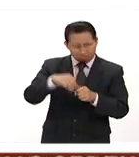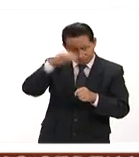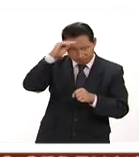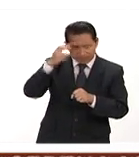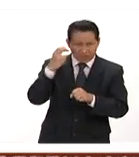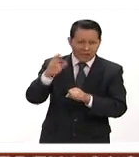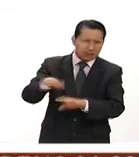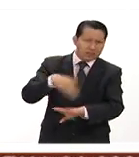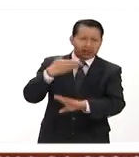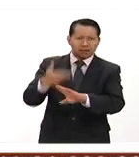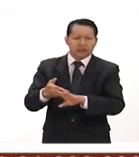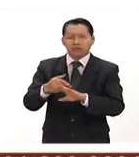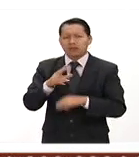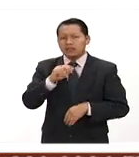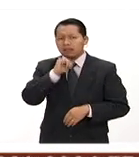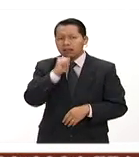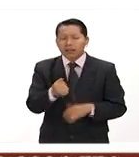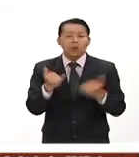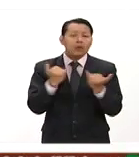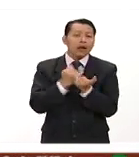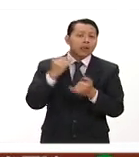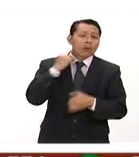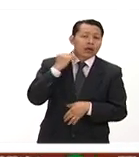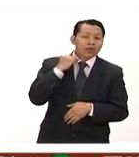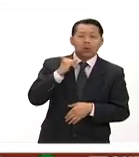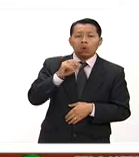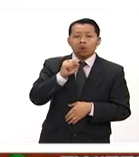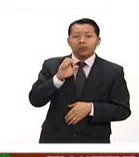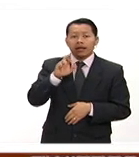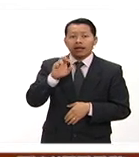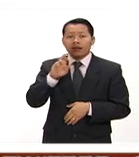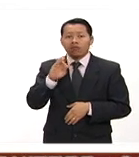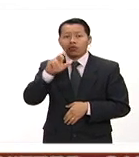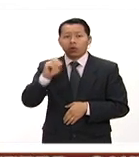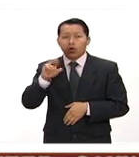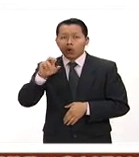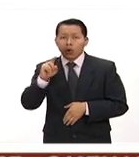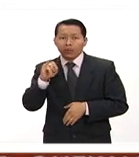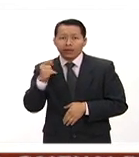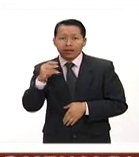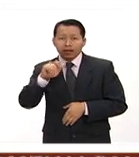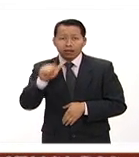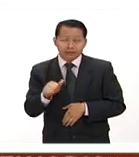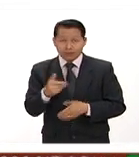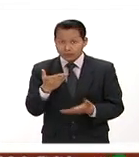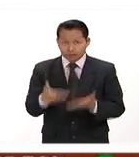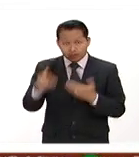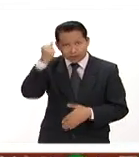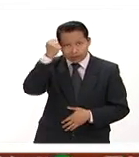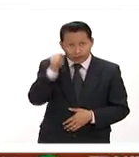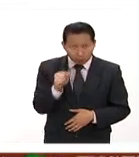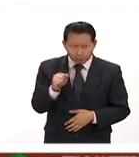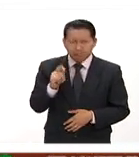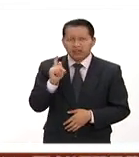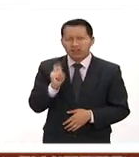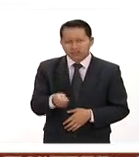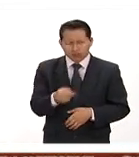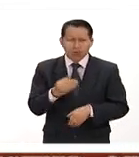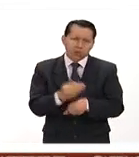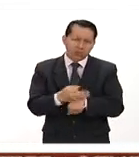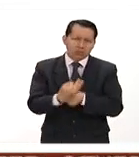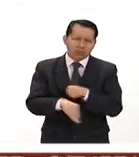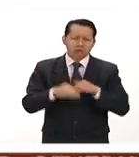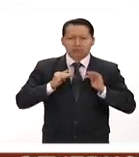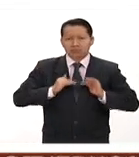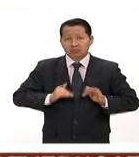manera. Esto lo informó el abogado del capo José Refugio Rodríguez. En estos momentos en Sinaloa se vive una aparente calma y se